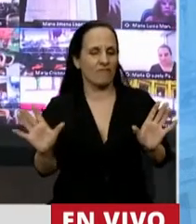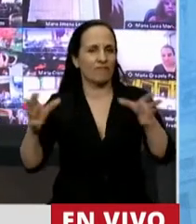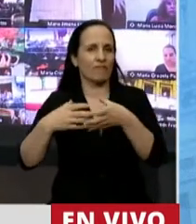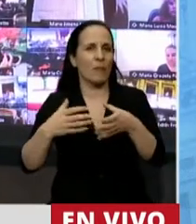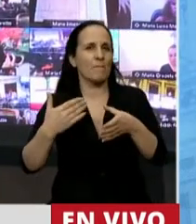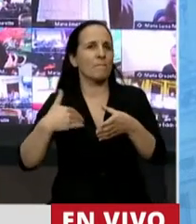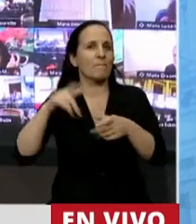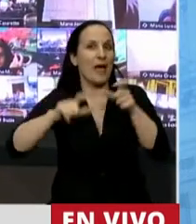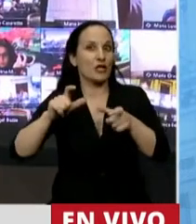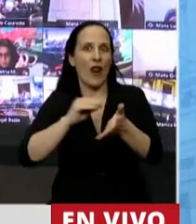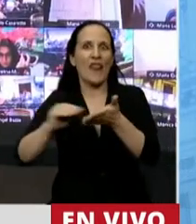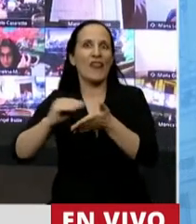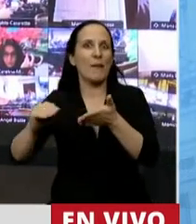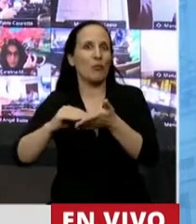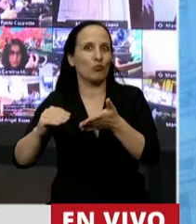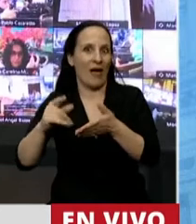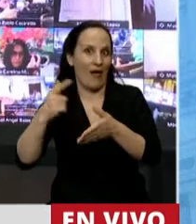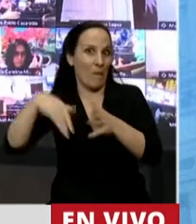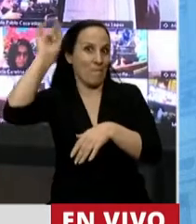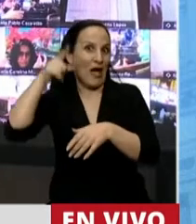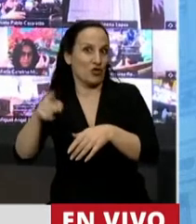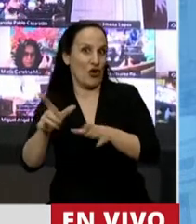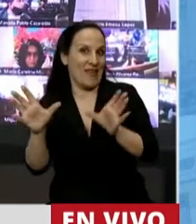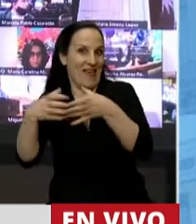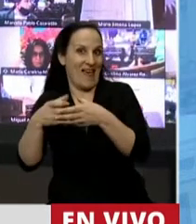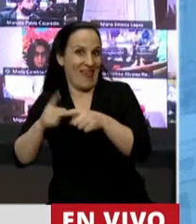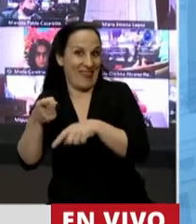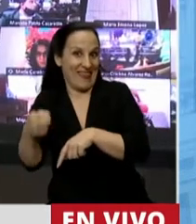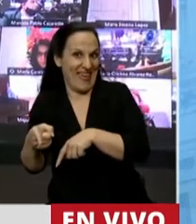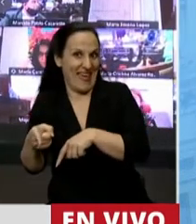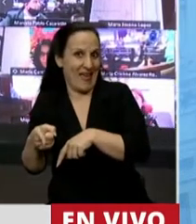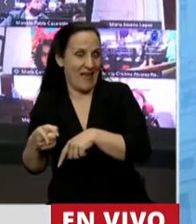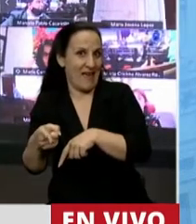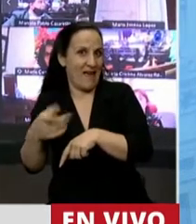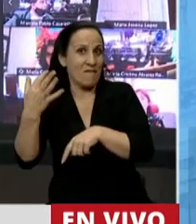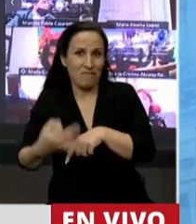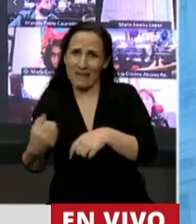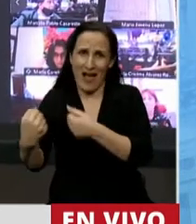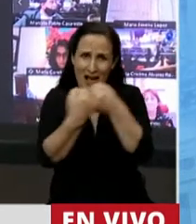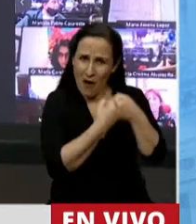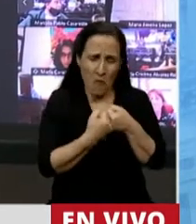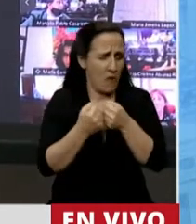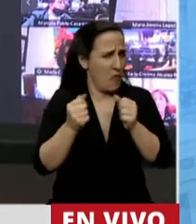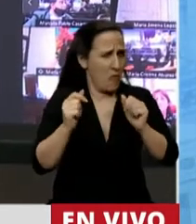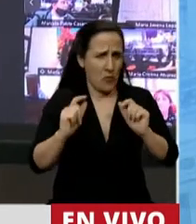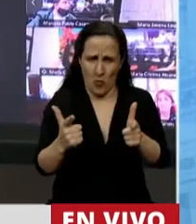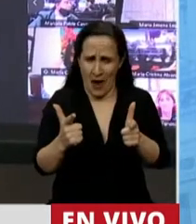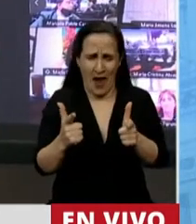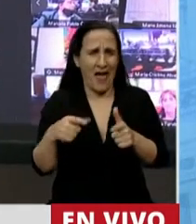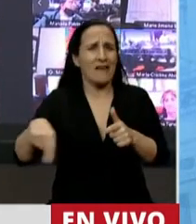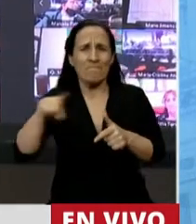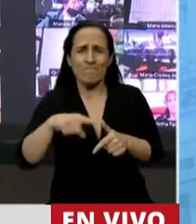transitoria que está hoy gobernando el país y que no tiene los consensos ni la voluntad